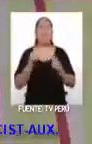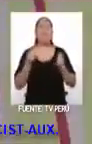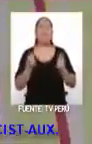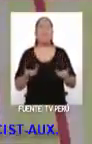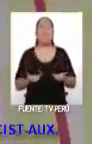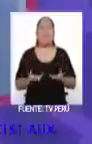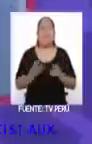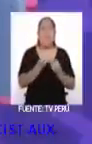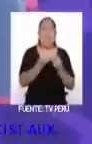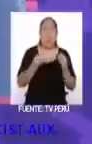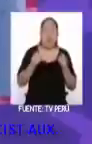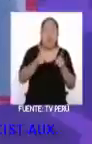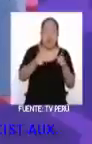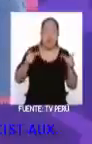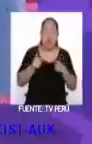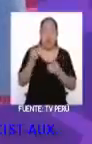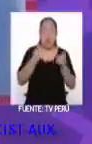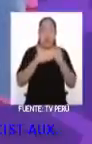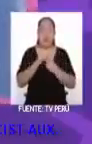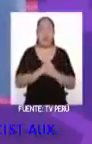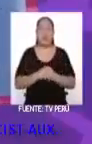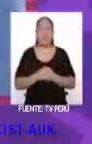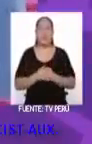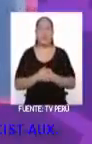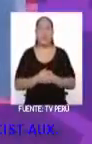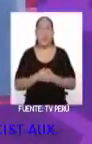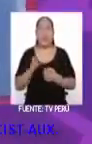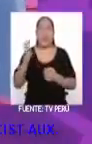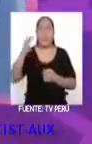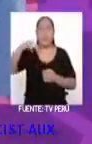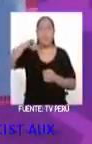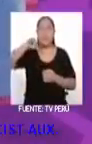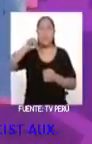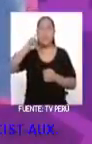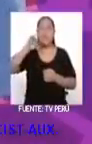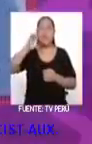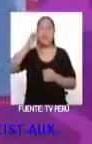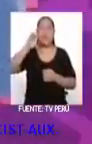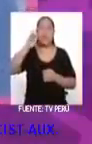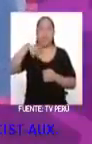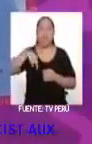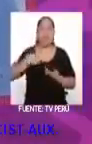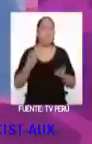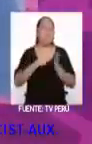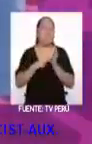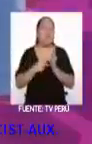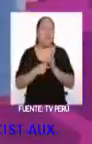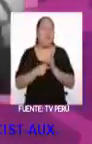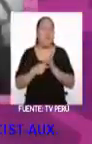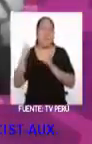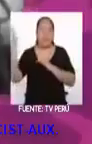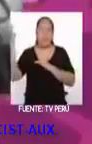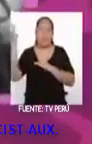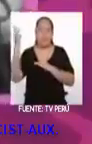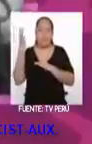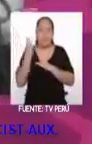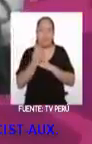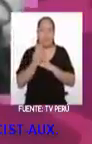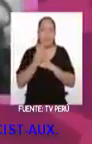la migración asiática. La palabra migración puede sonar dura, pero depende de ella la identidad que se crea en los países.